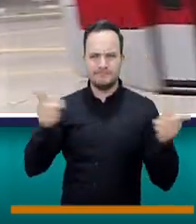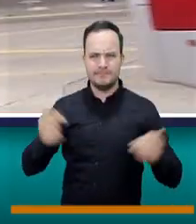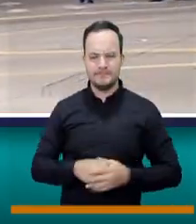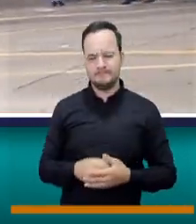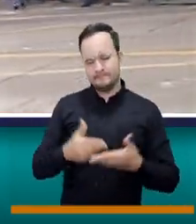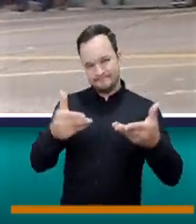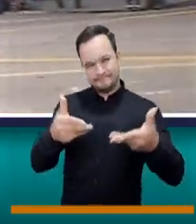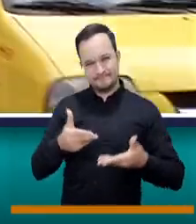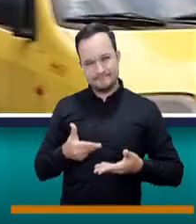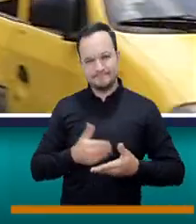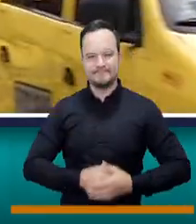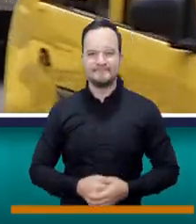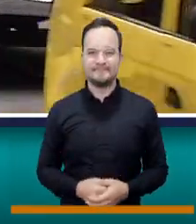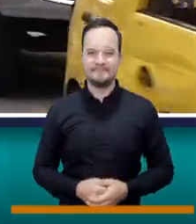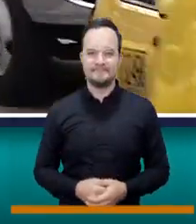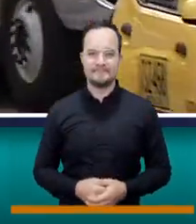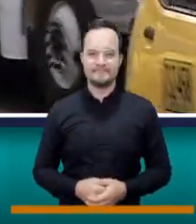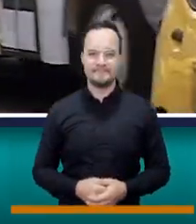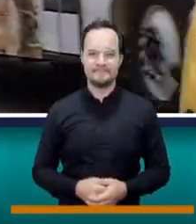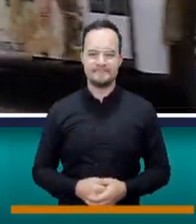Bienvenidos. Empezamos.